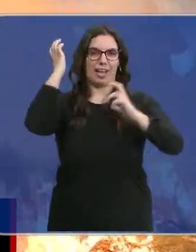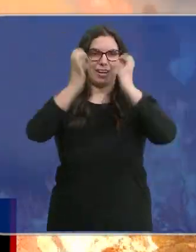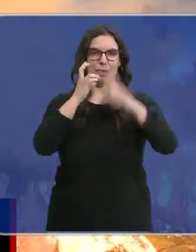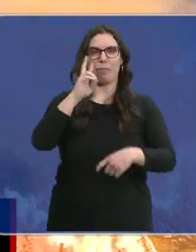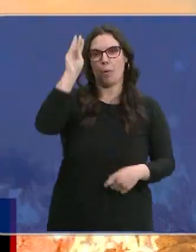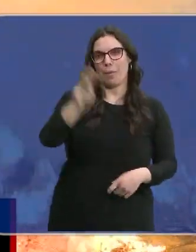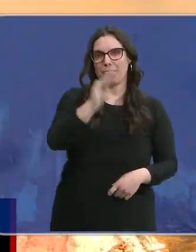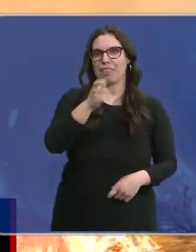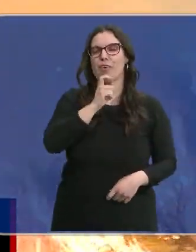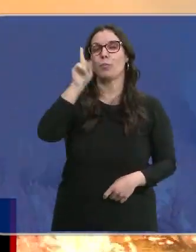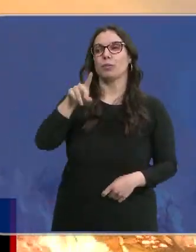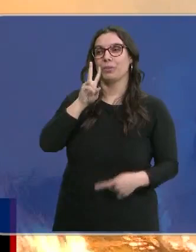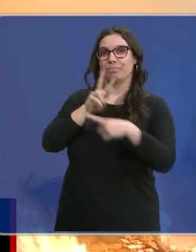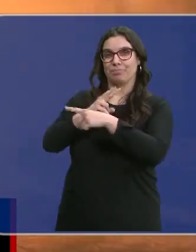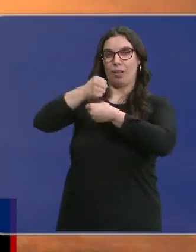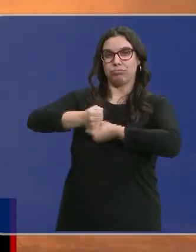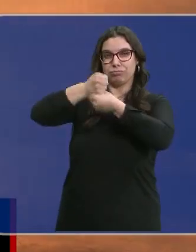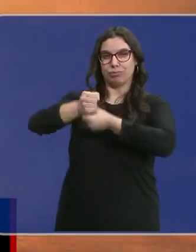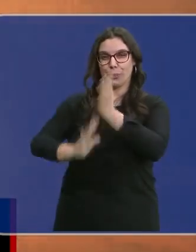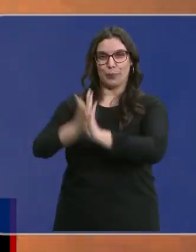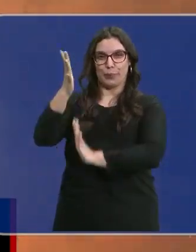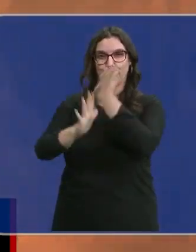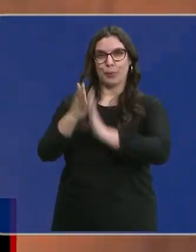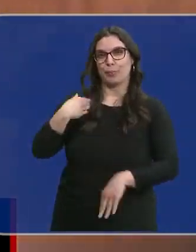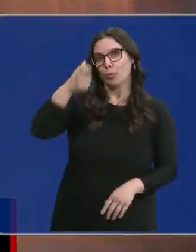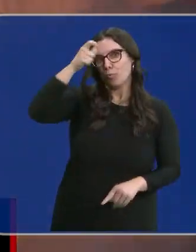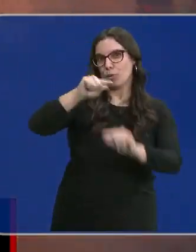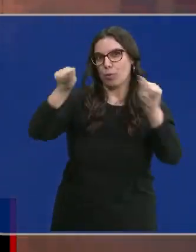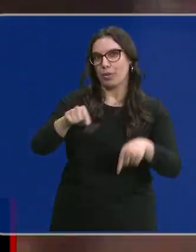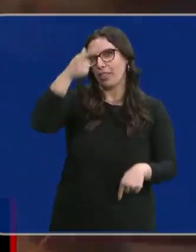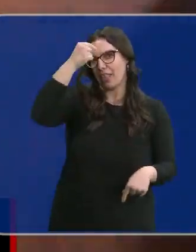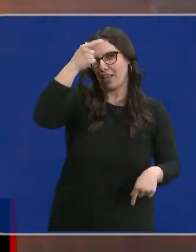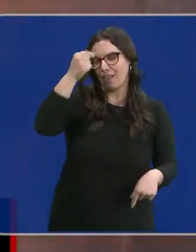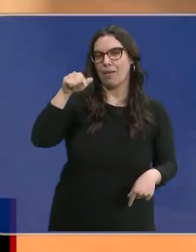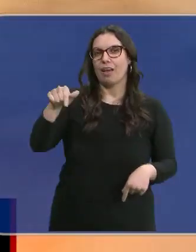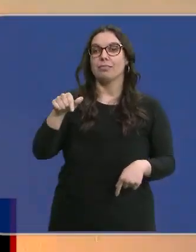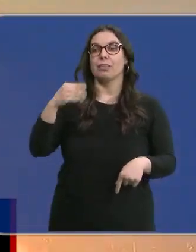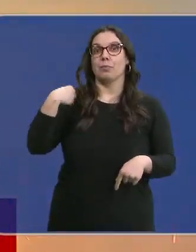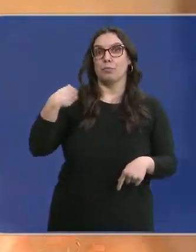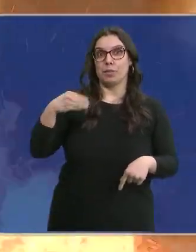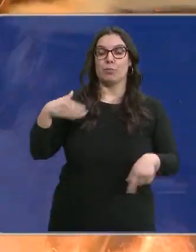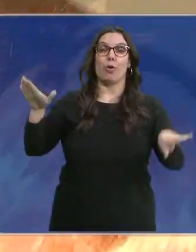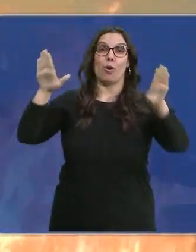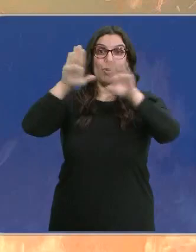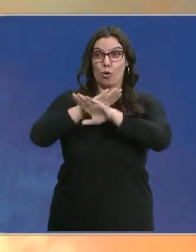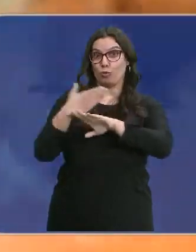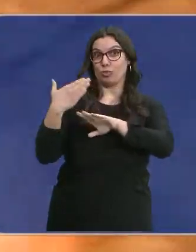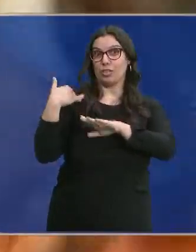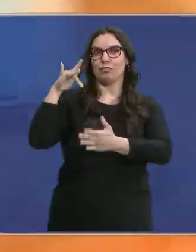Espectaculares imágenes también de las luminarias de Ávila en San Bartolomé de Pinares. Así celebran la noche previa a esta onomástica.